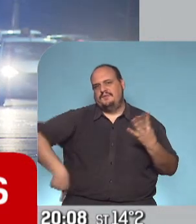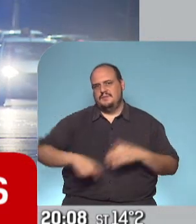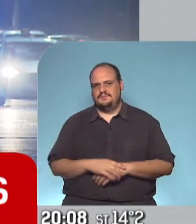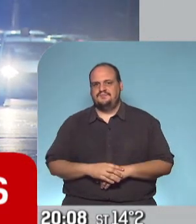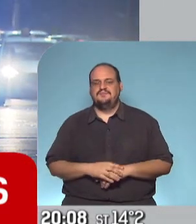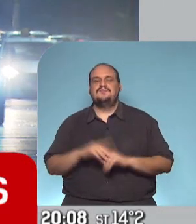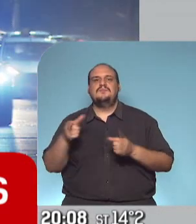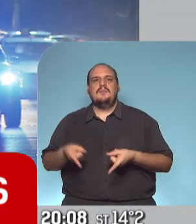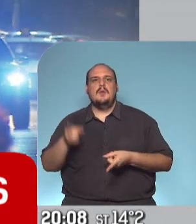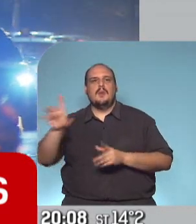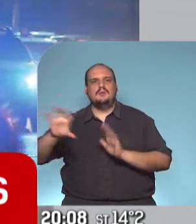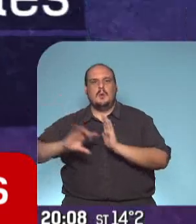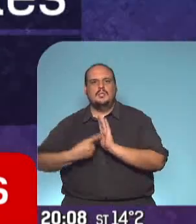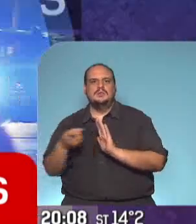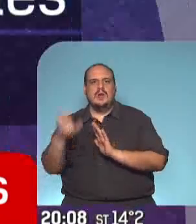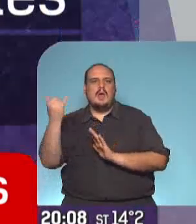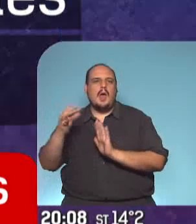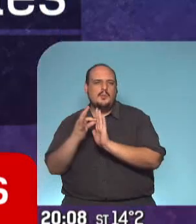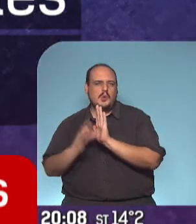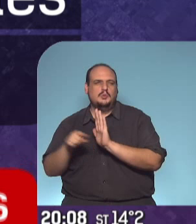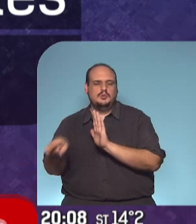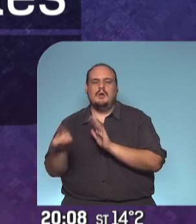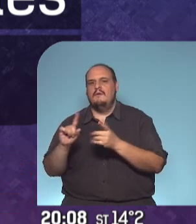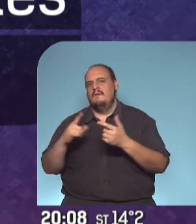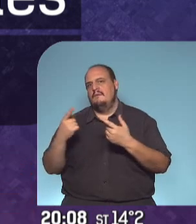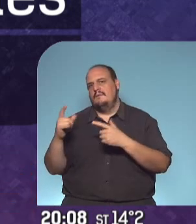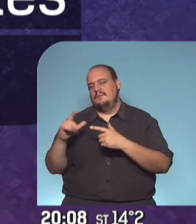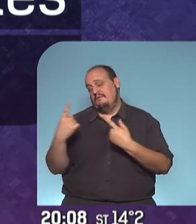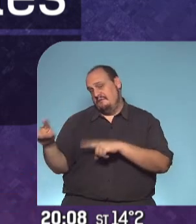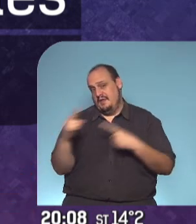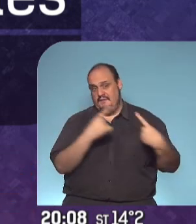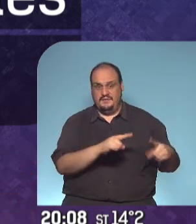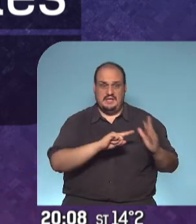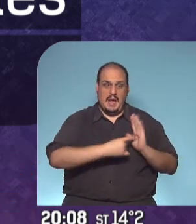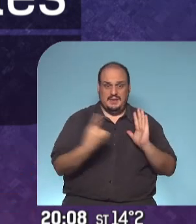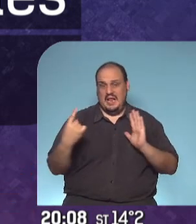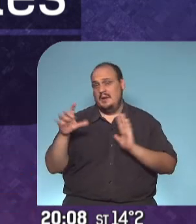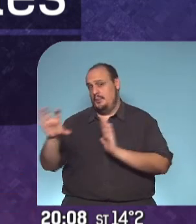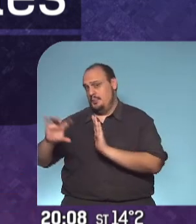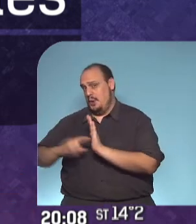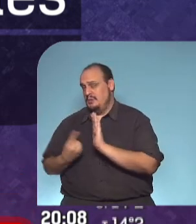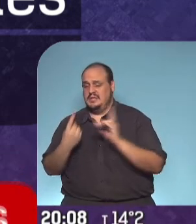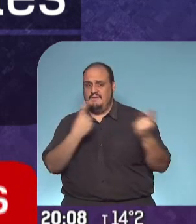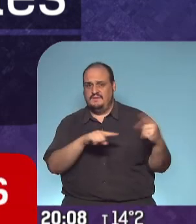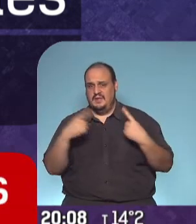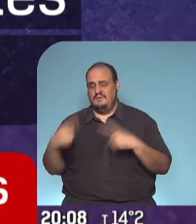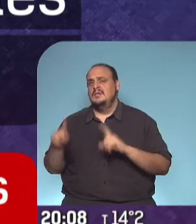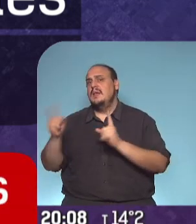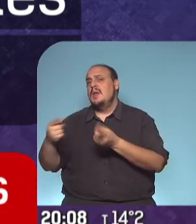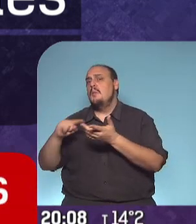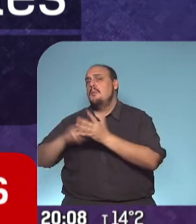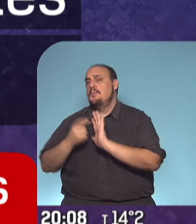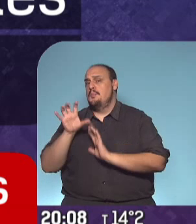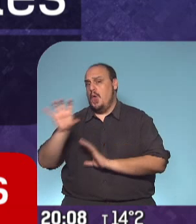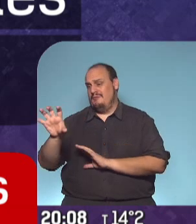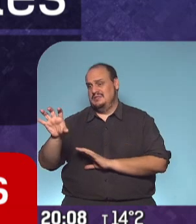hacer en la provincia de Buenos Aires. Bien decíamos que es algo distinto ciudad y provincia, y hasta incluso es muy distinto en la provincia, porque